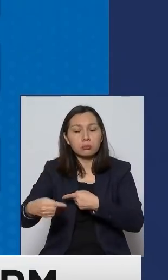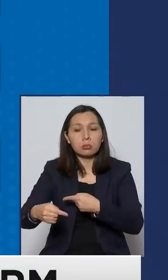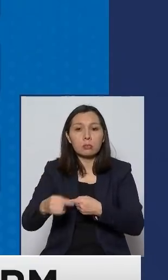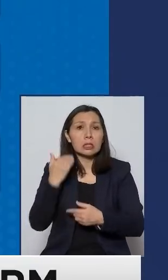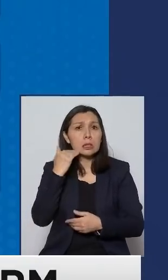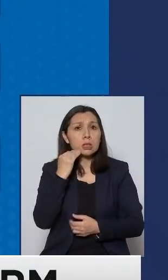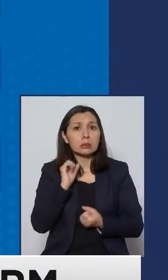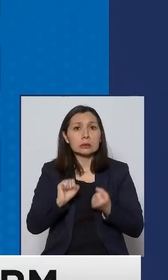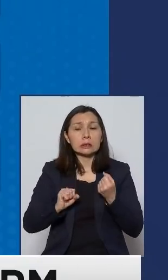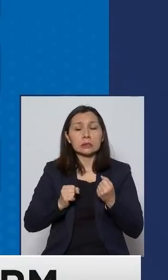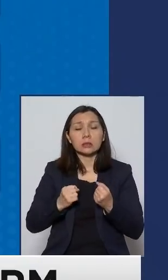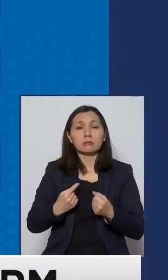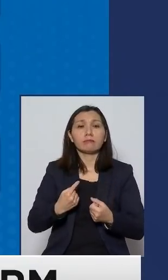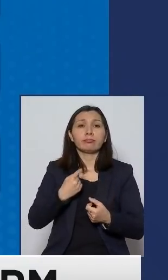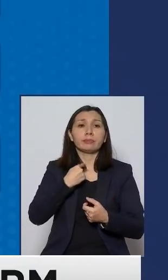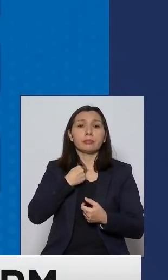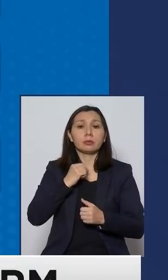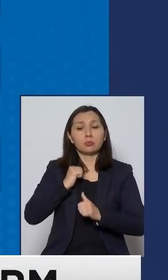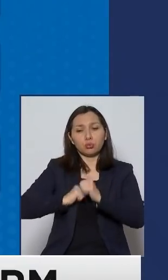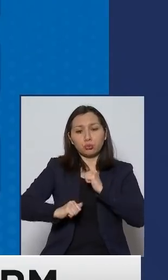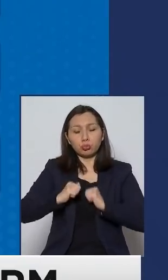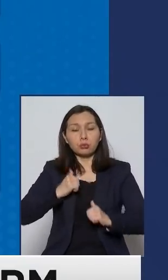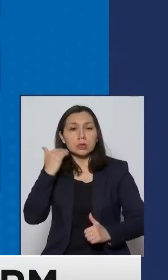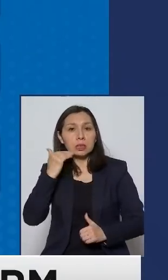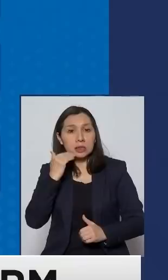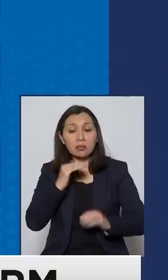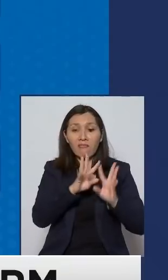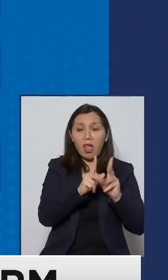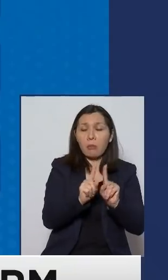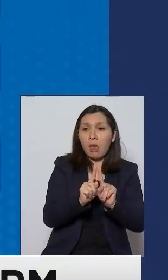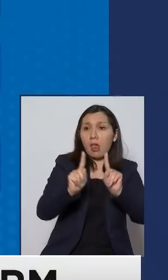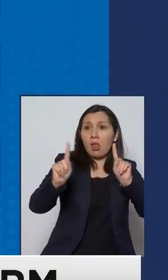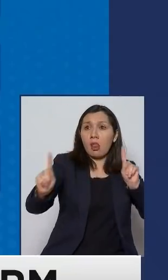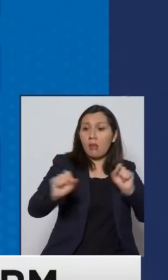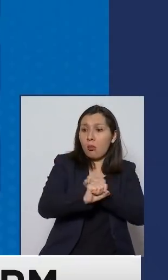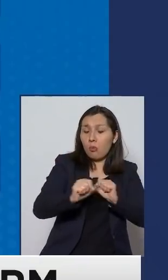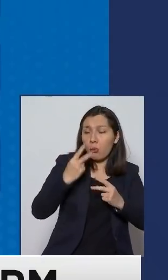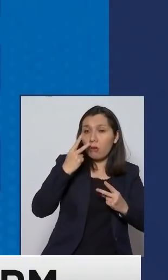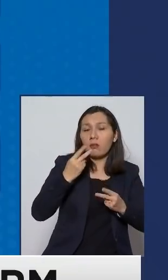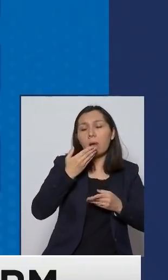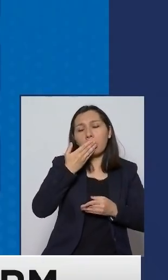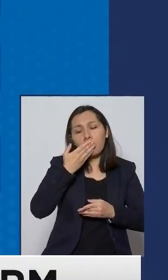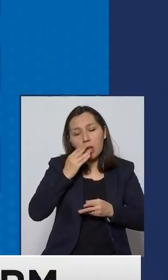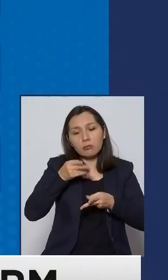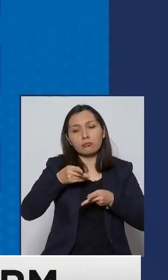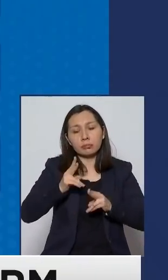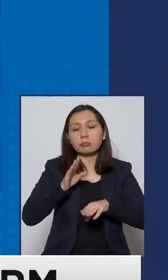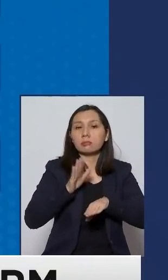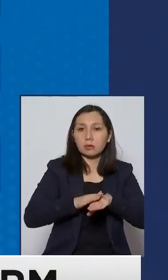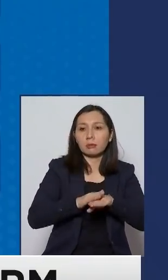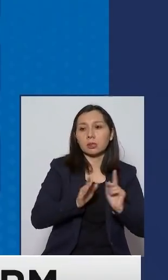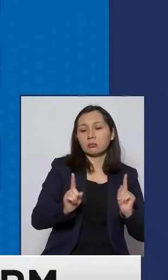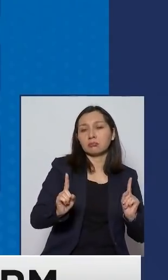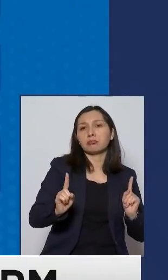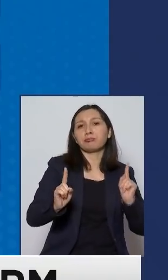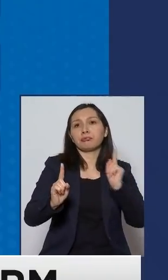un daño para los niños para la familia que parece prudente evitar